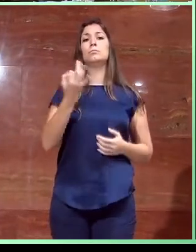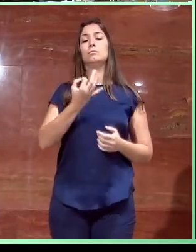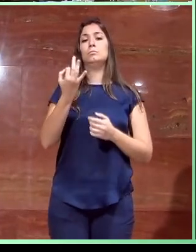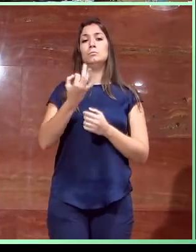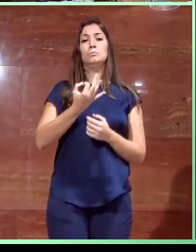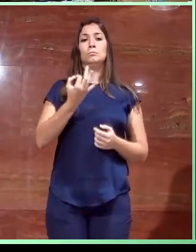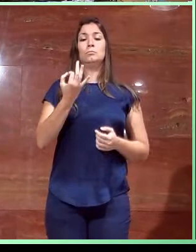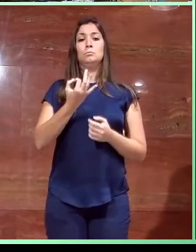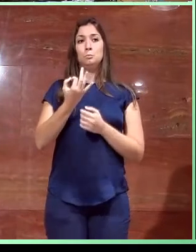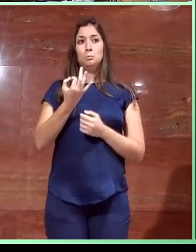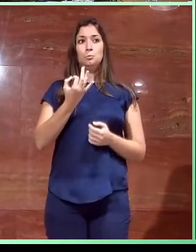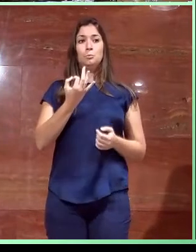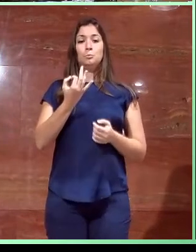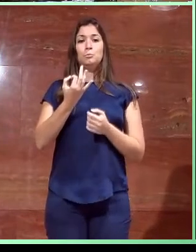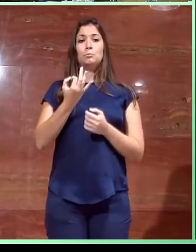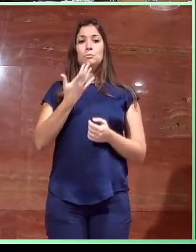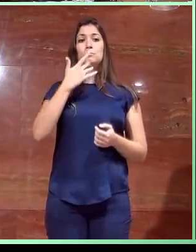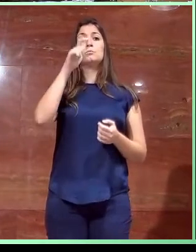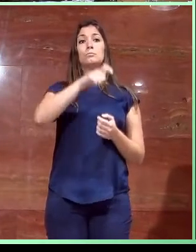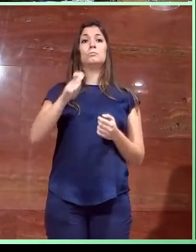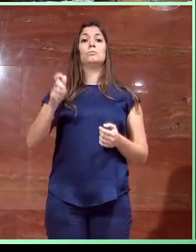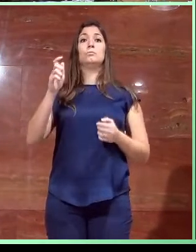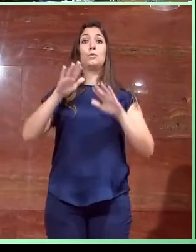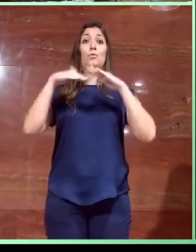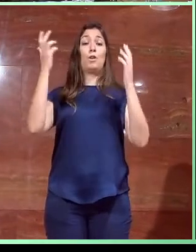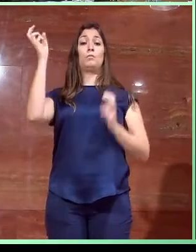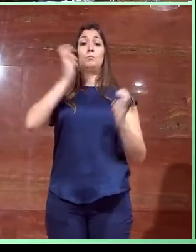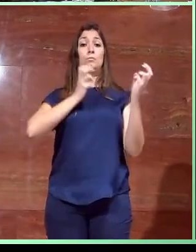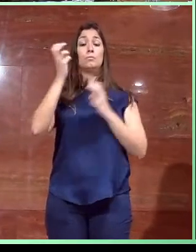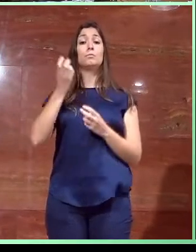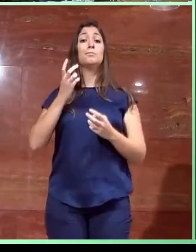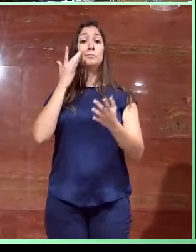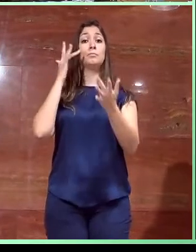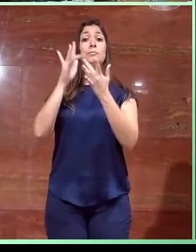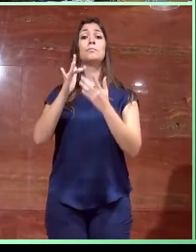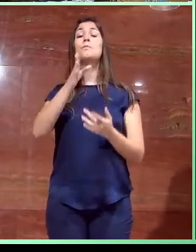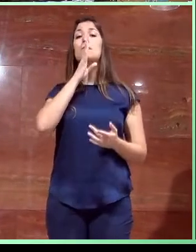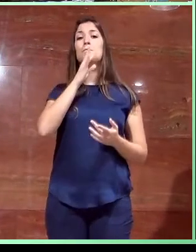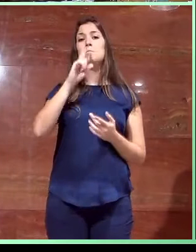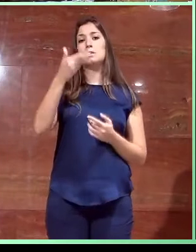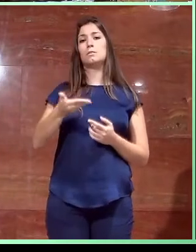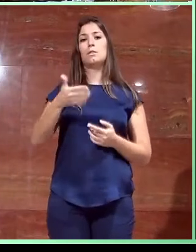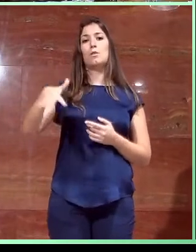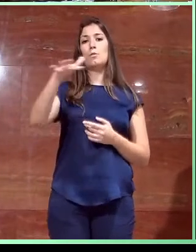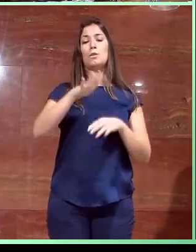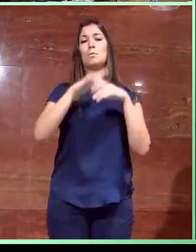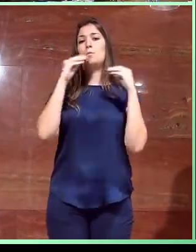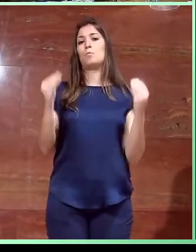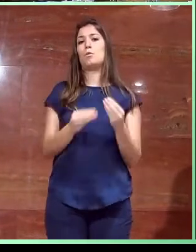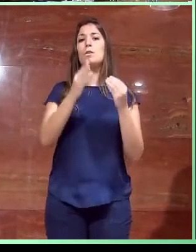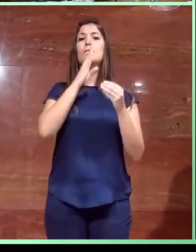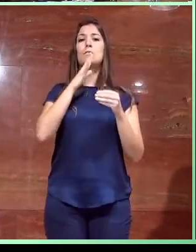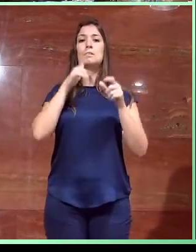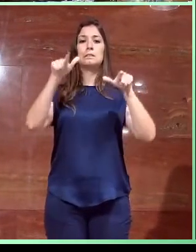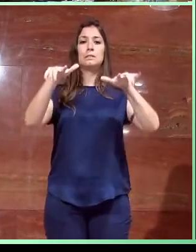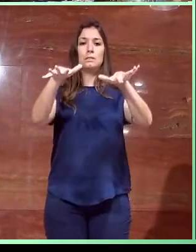personas que vienen de fuera, pues empezar, como hemos dicho, por la zona de mejora del salón de